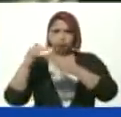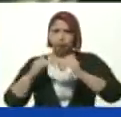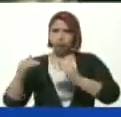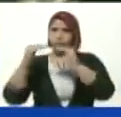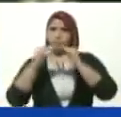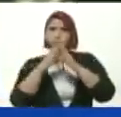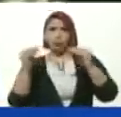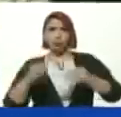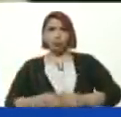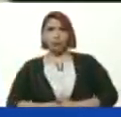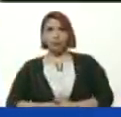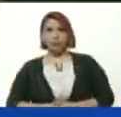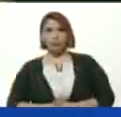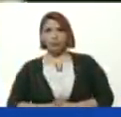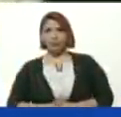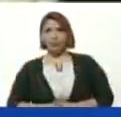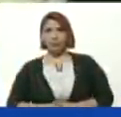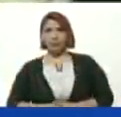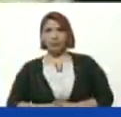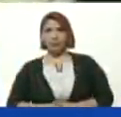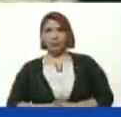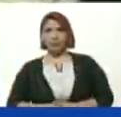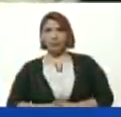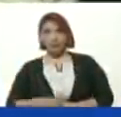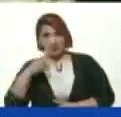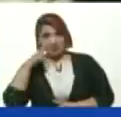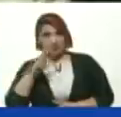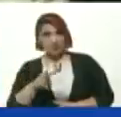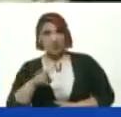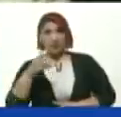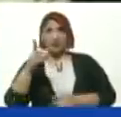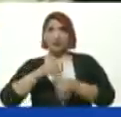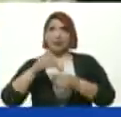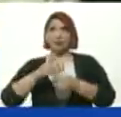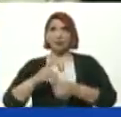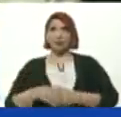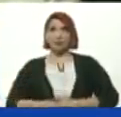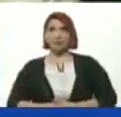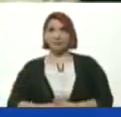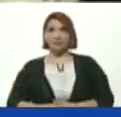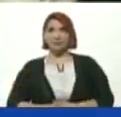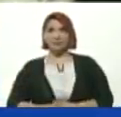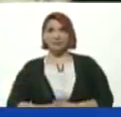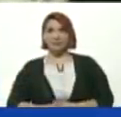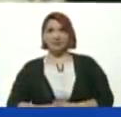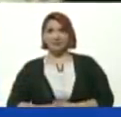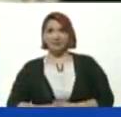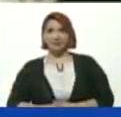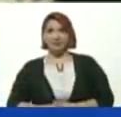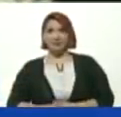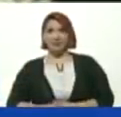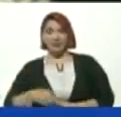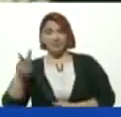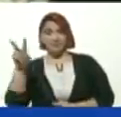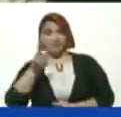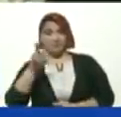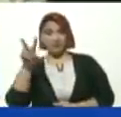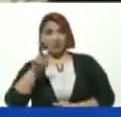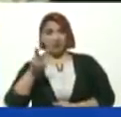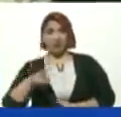La alegría De volver a clase Miren estos datos Miren estos datos En Venezuela